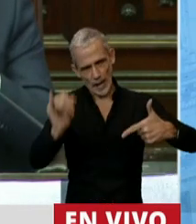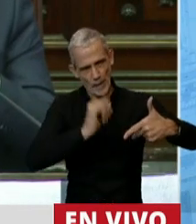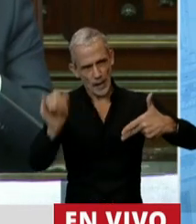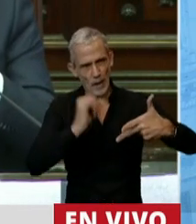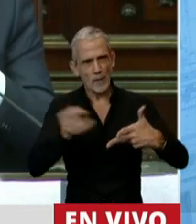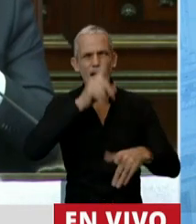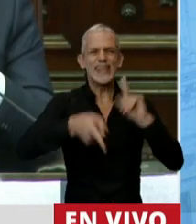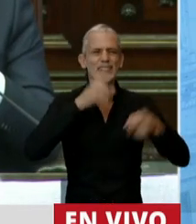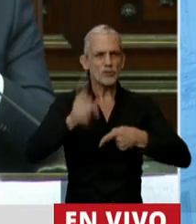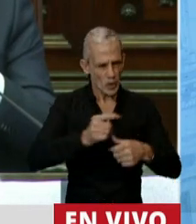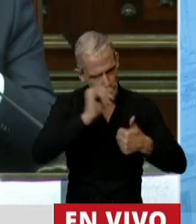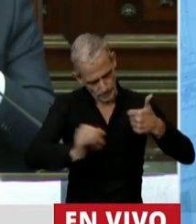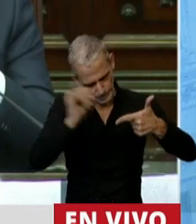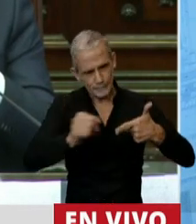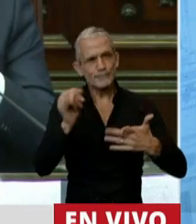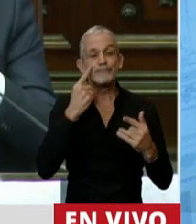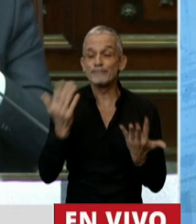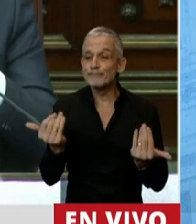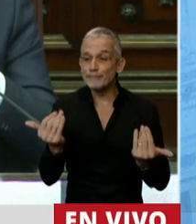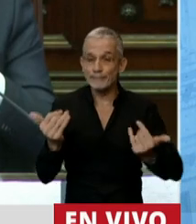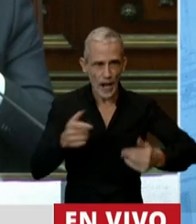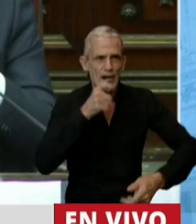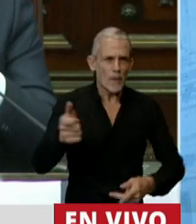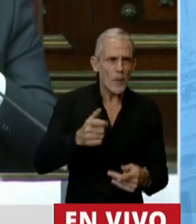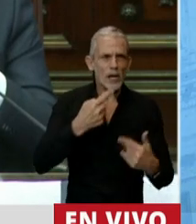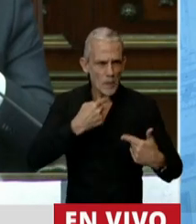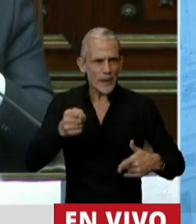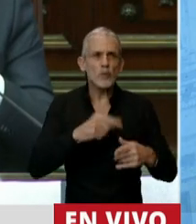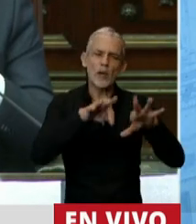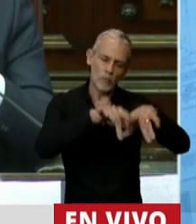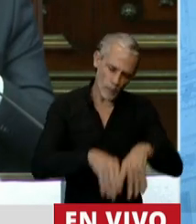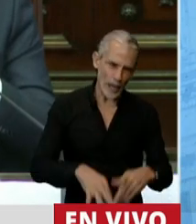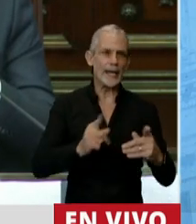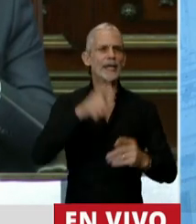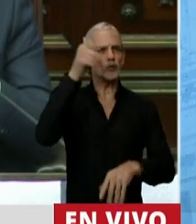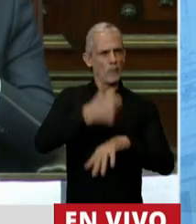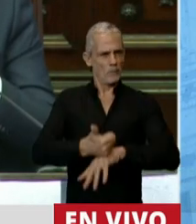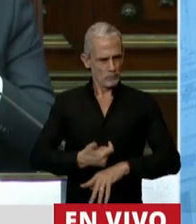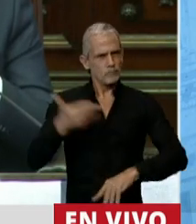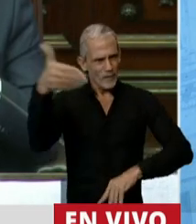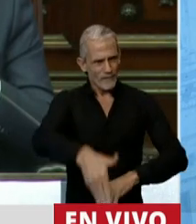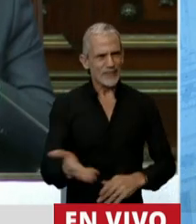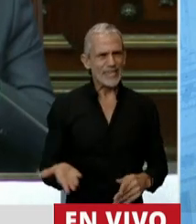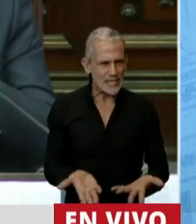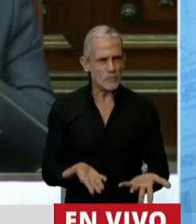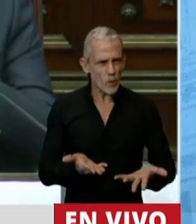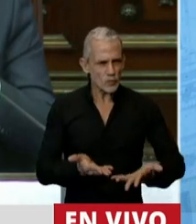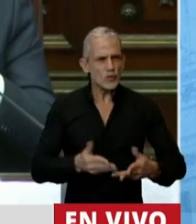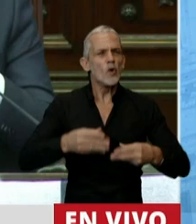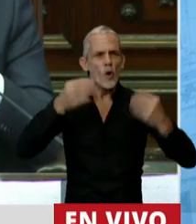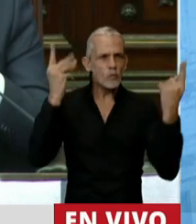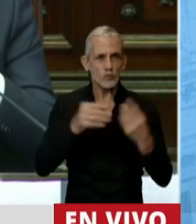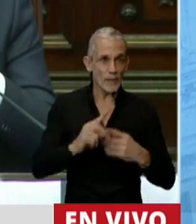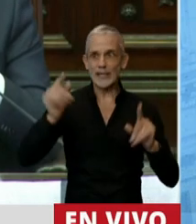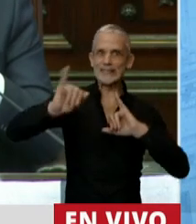medidas que se tomaban, a escucharlos, a responder las preguntas por escrito, en persona. Tuvimos muchísimos